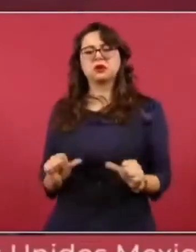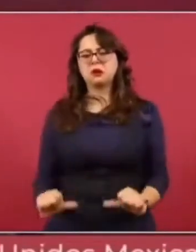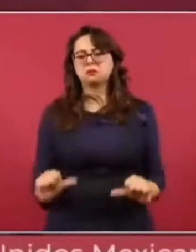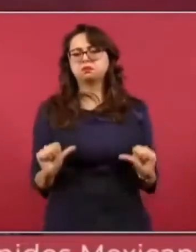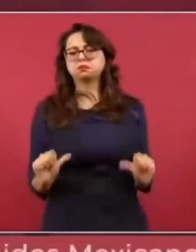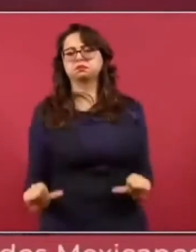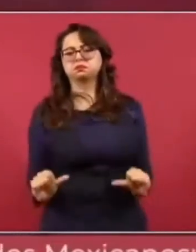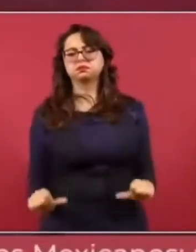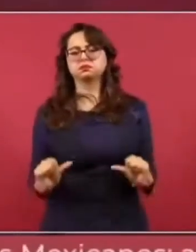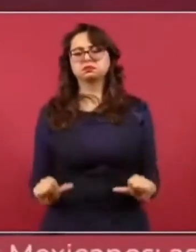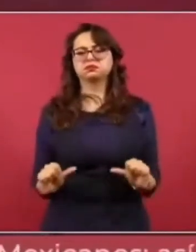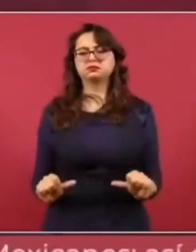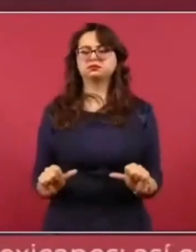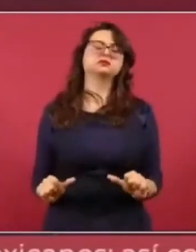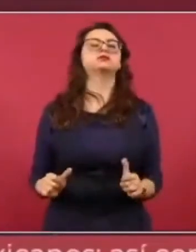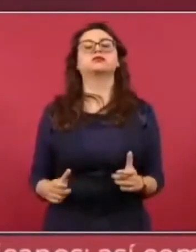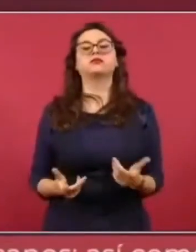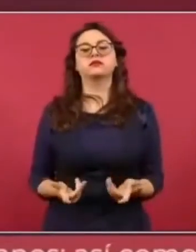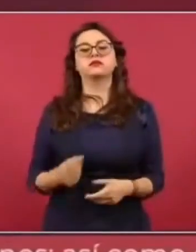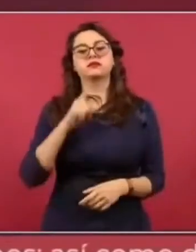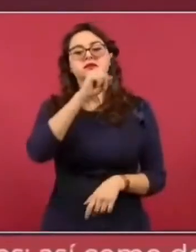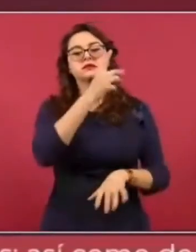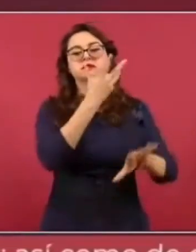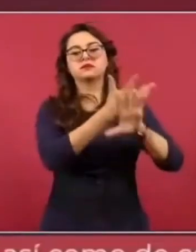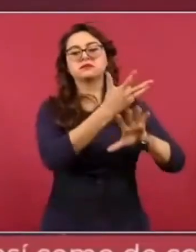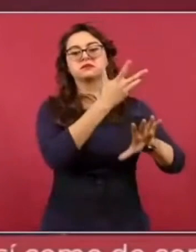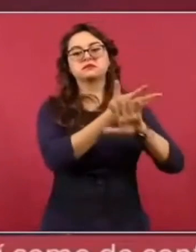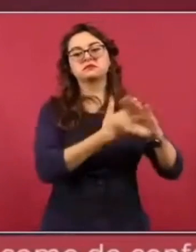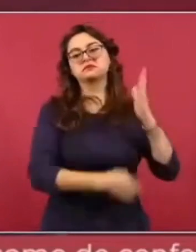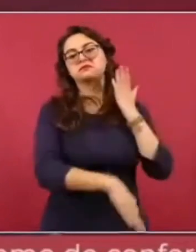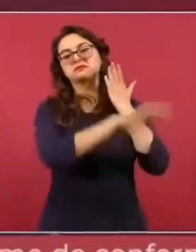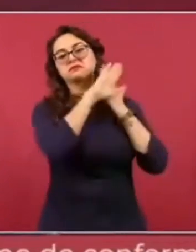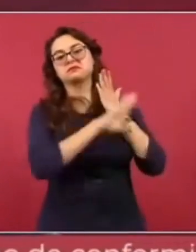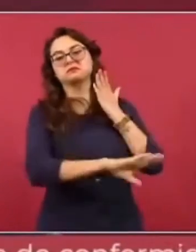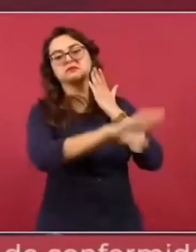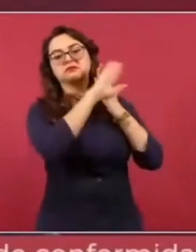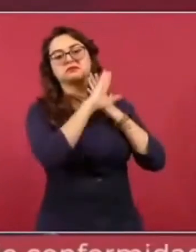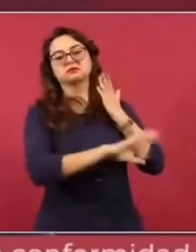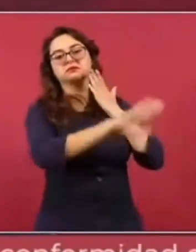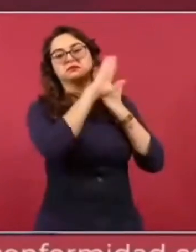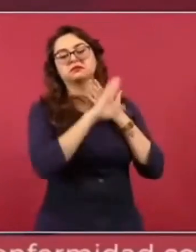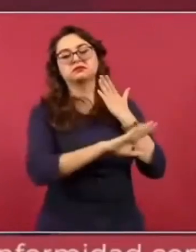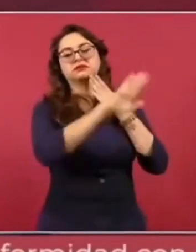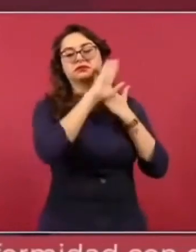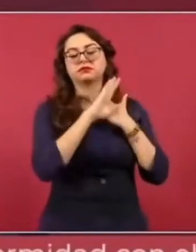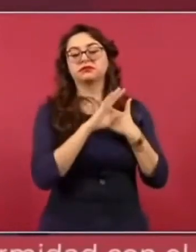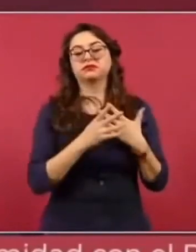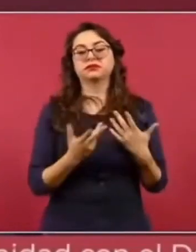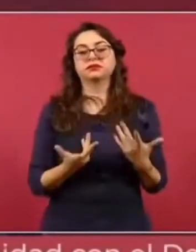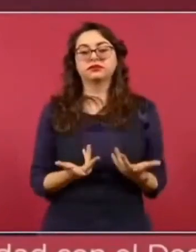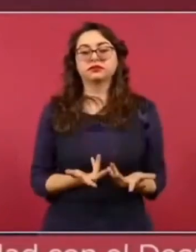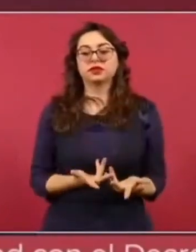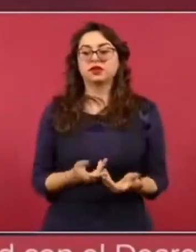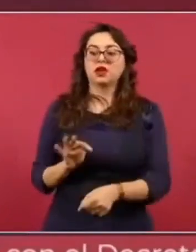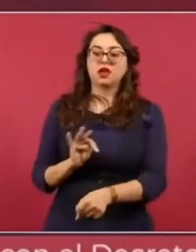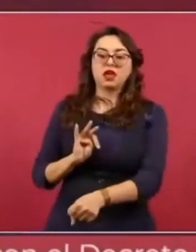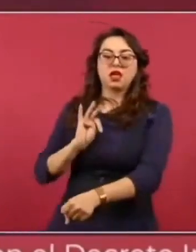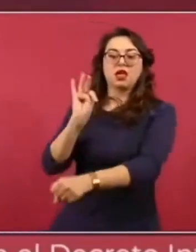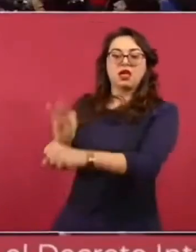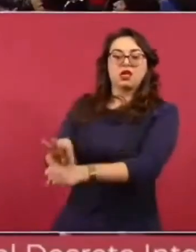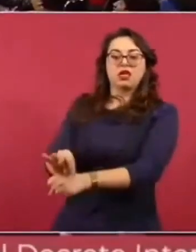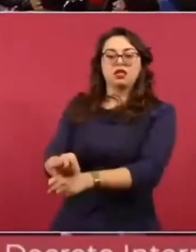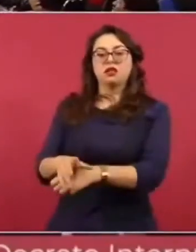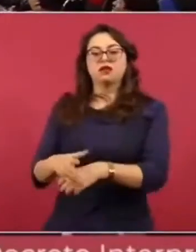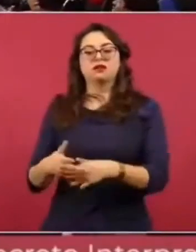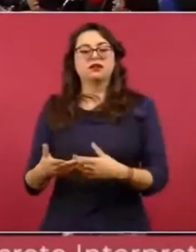la campaña en Estados Unidos, acusándonos de que estábamos actuando de manera ilegal y